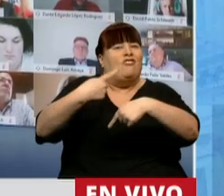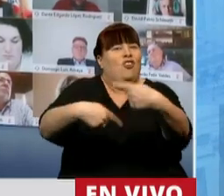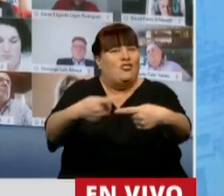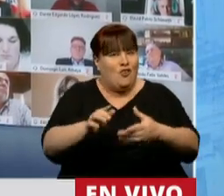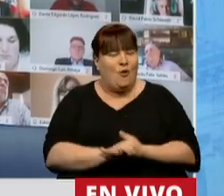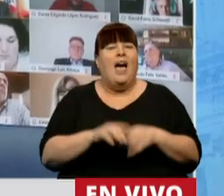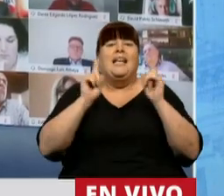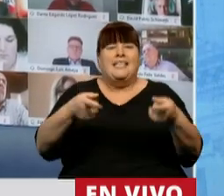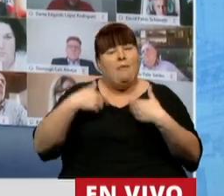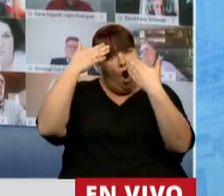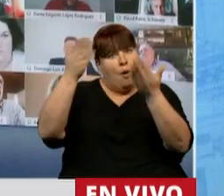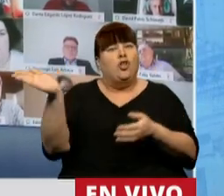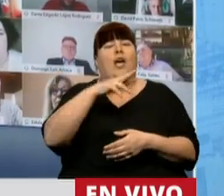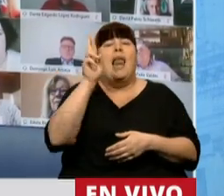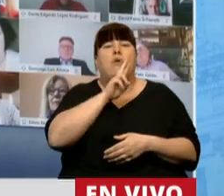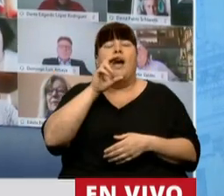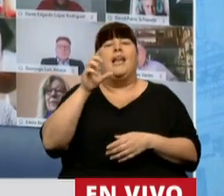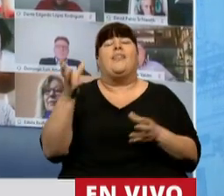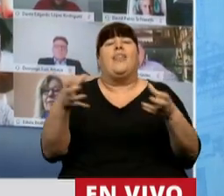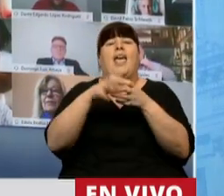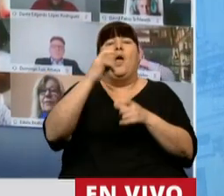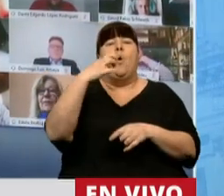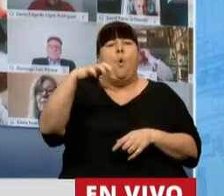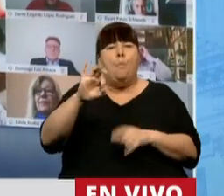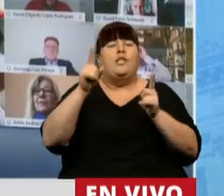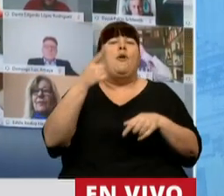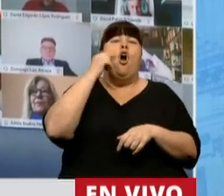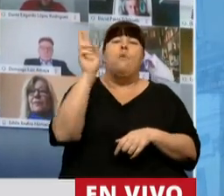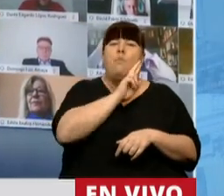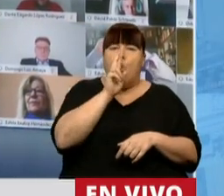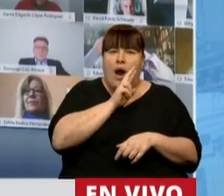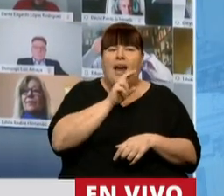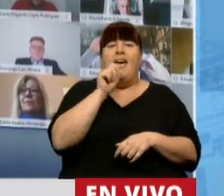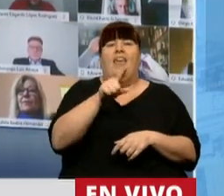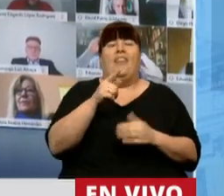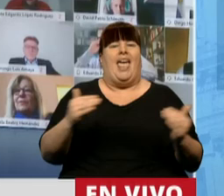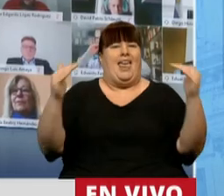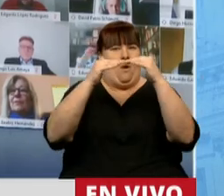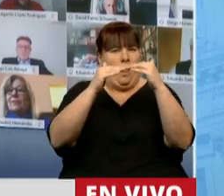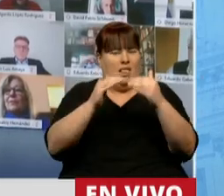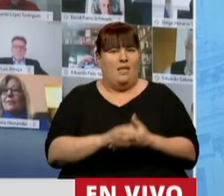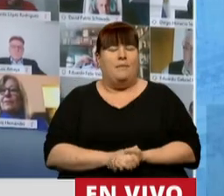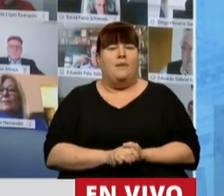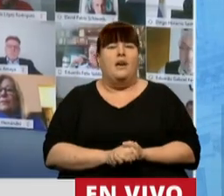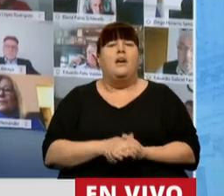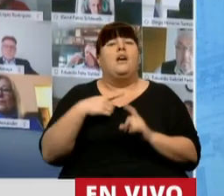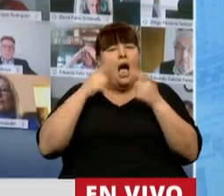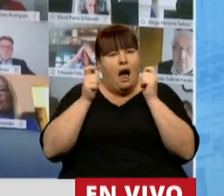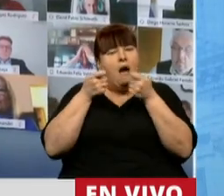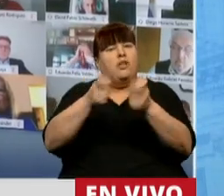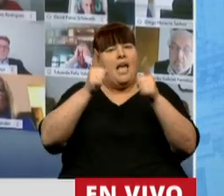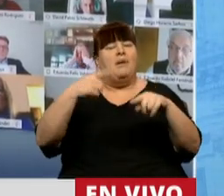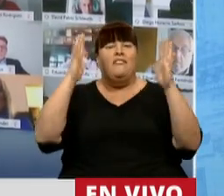y también mi homenaje para las mujeres del cupo y para los varones y las mujeres de la paridad. Y me uno a la